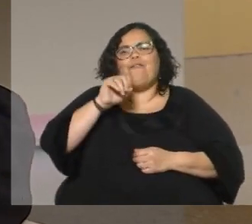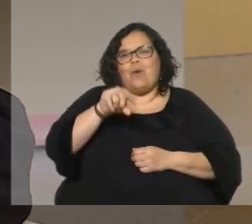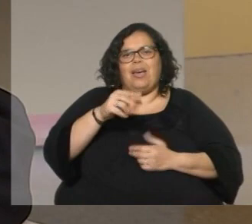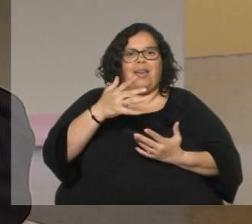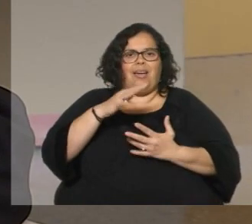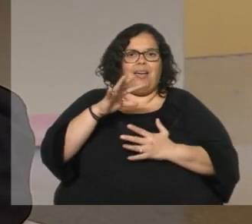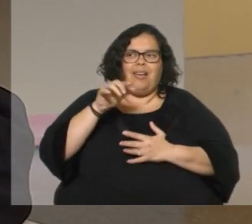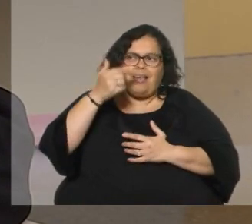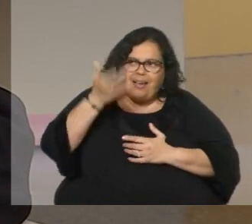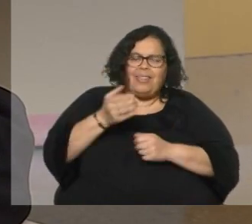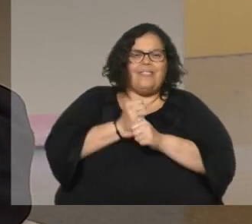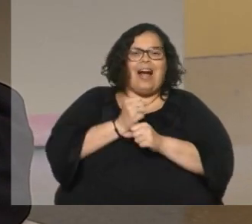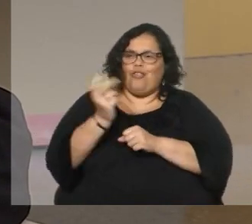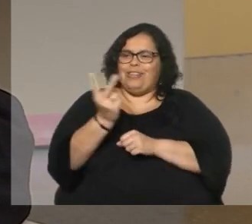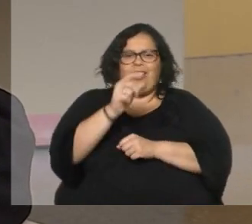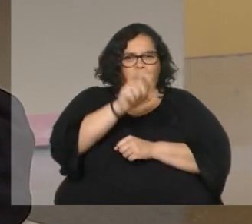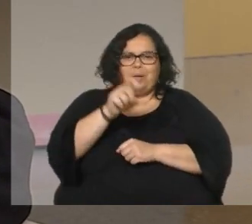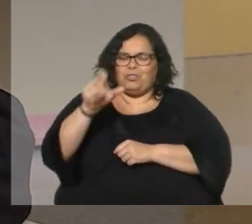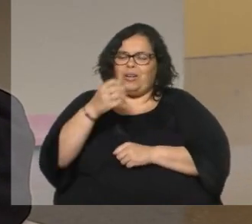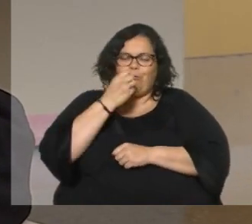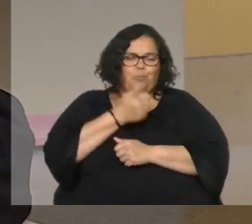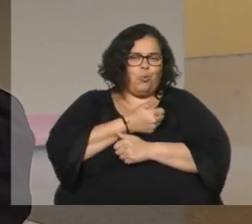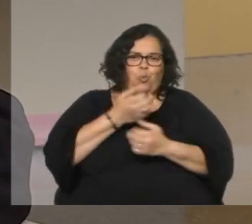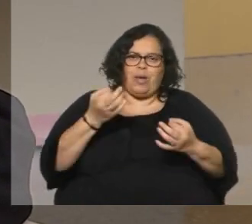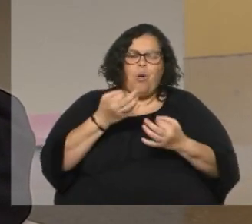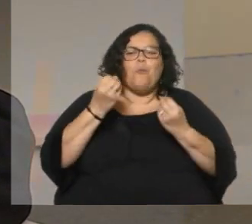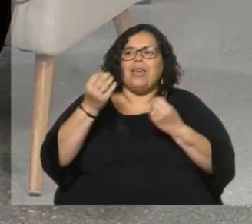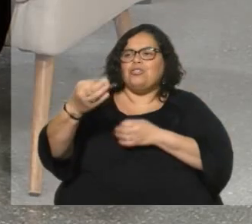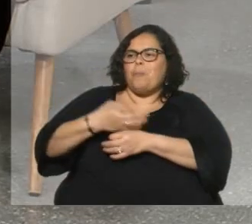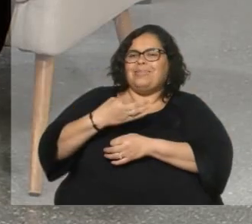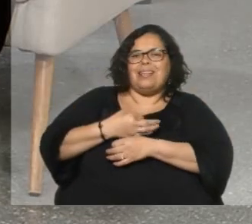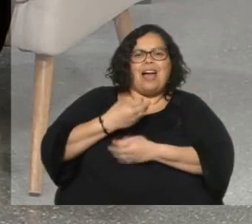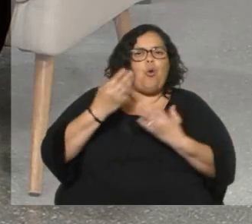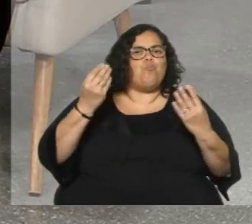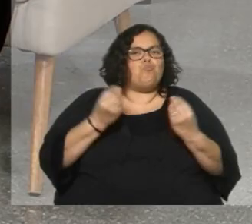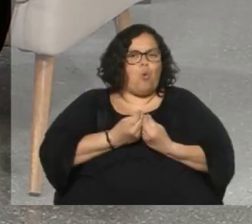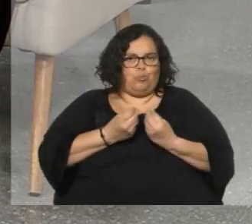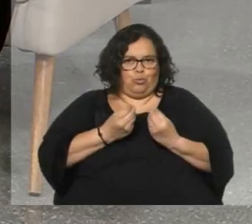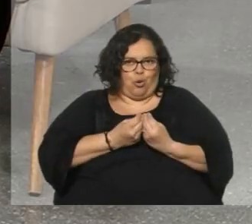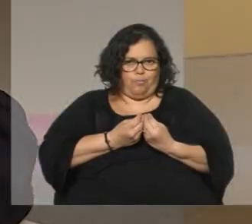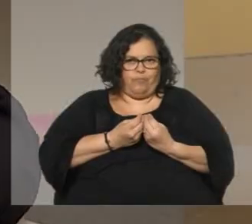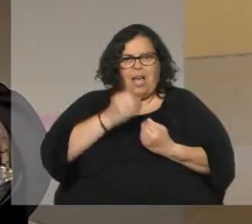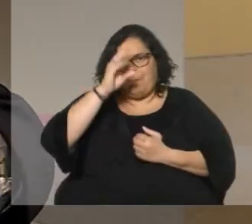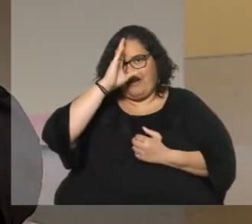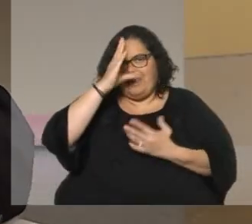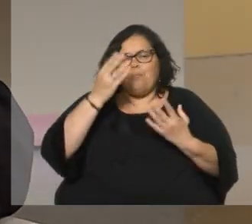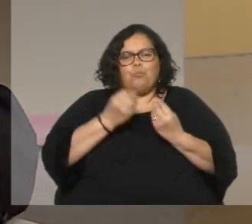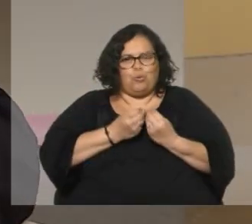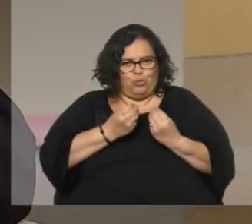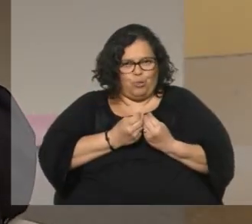hallazgo haber trabajado con esas dos personas porque me enseñaron mucho porque me enseñaron mucho a cómo